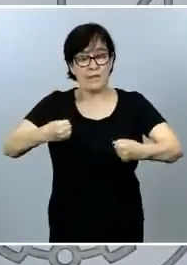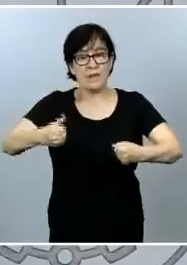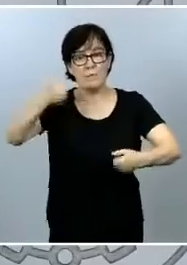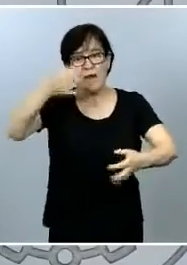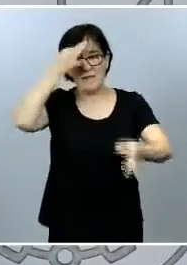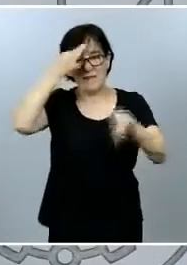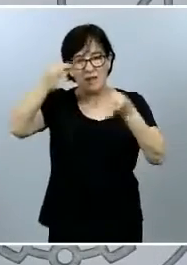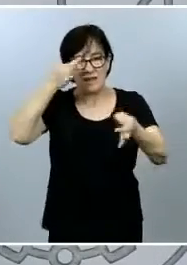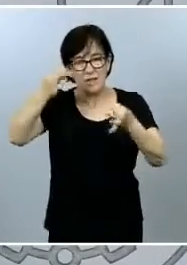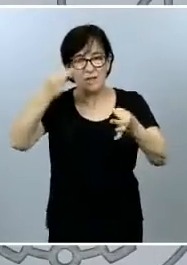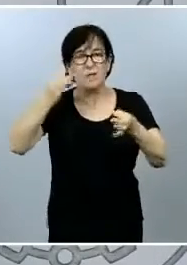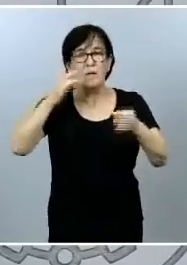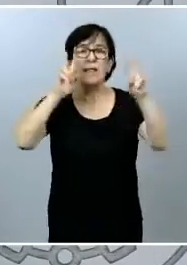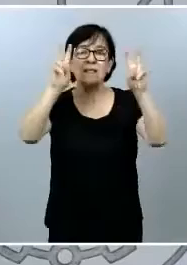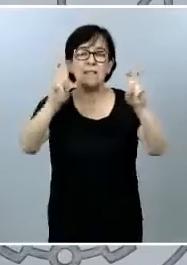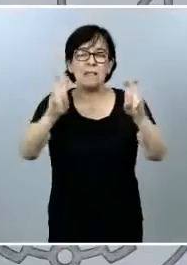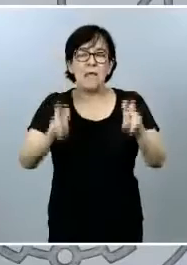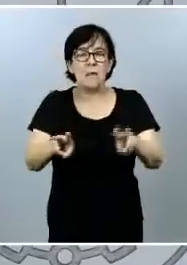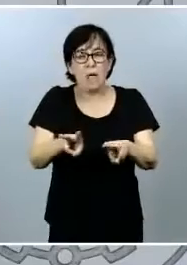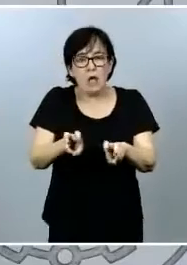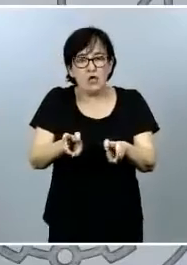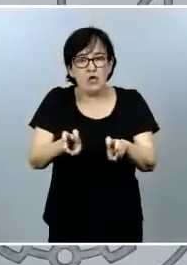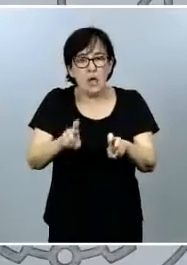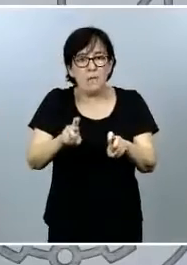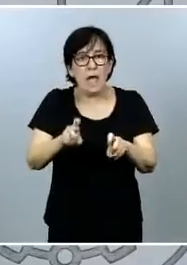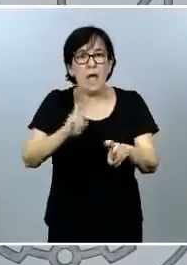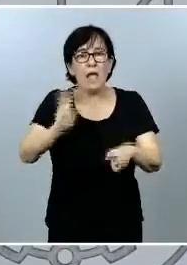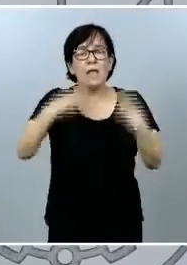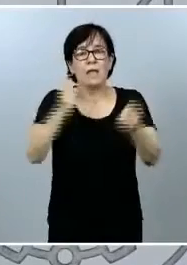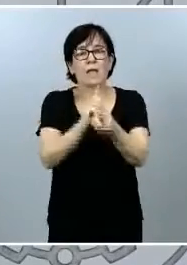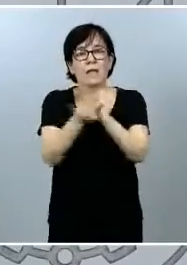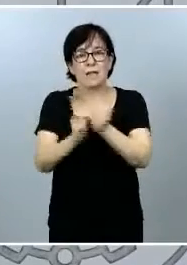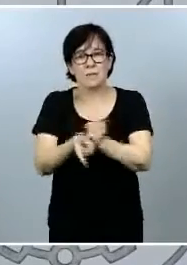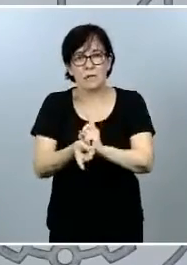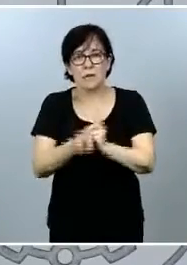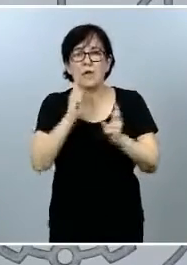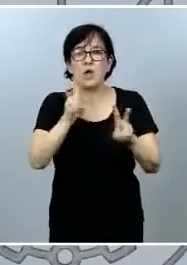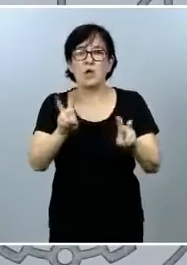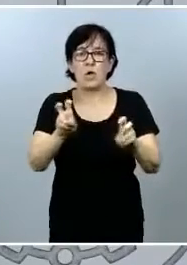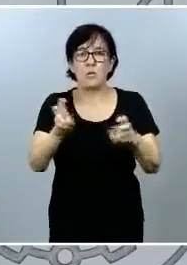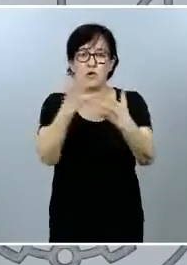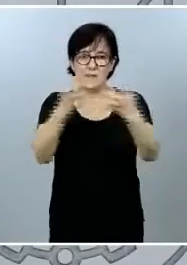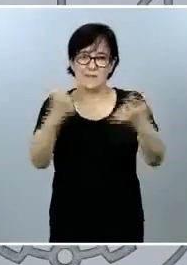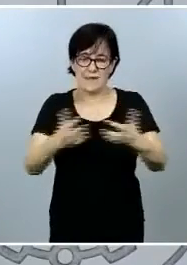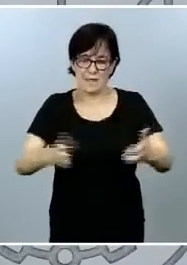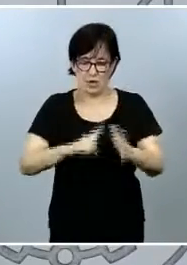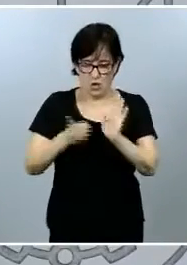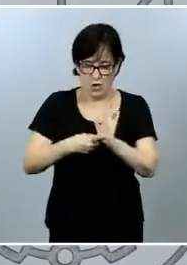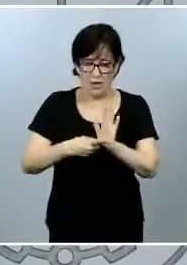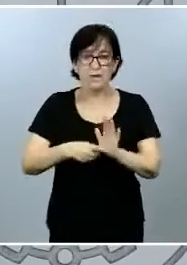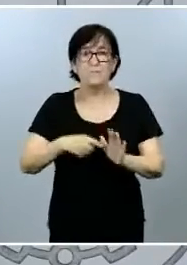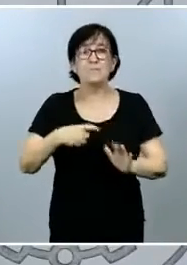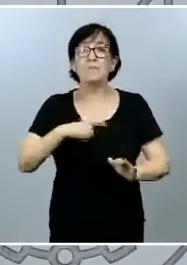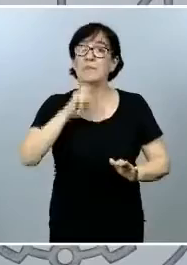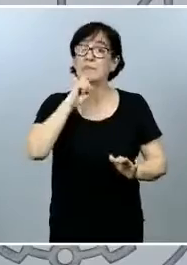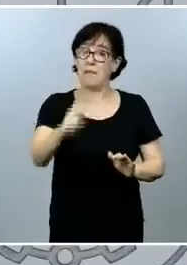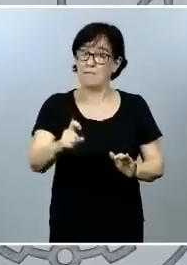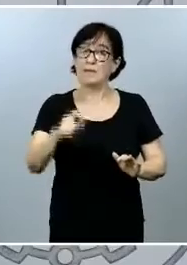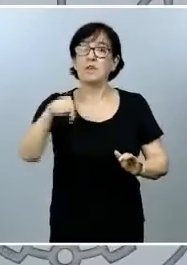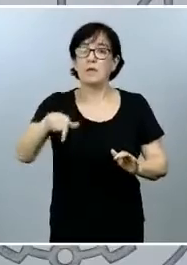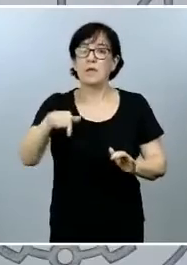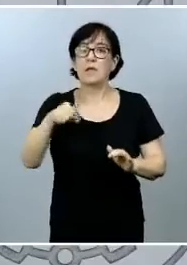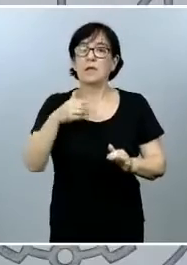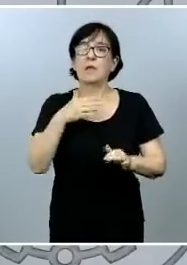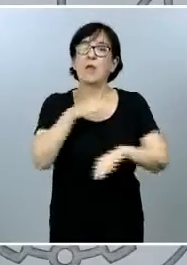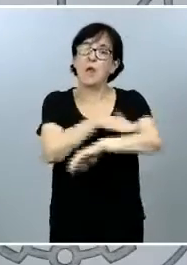va a seguir apelando a la responsabilidad del conjunto de las fuerzas políticas de la Cámara para que apoyen esta prórroga.